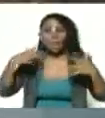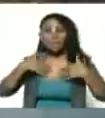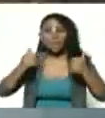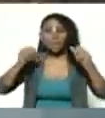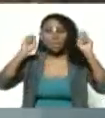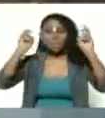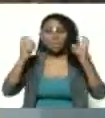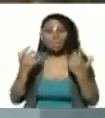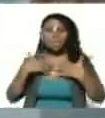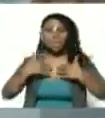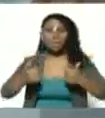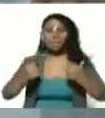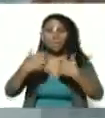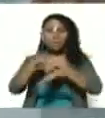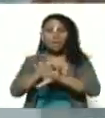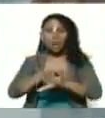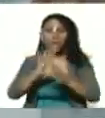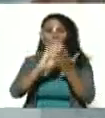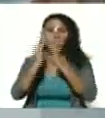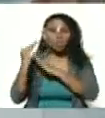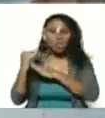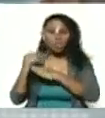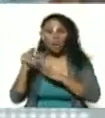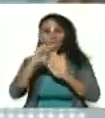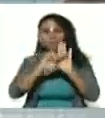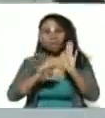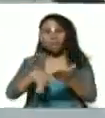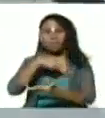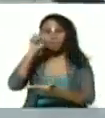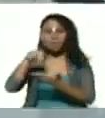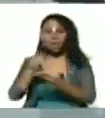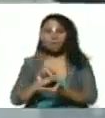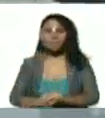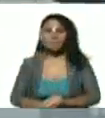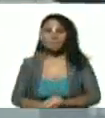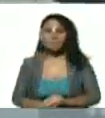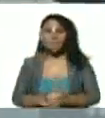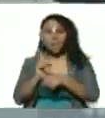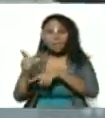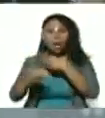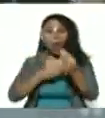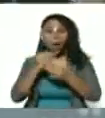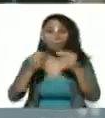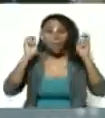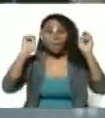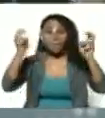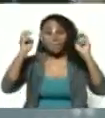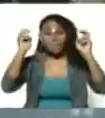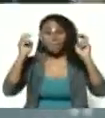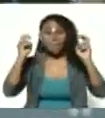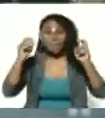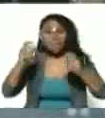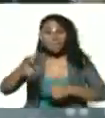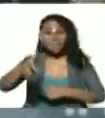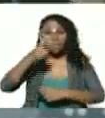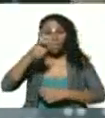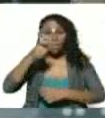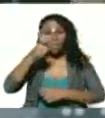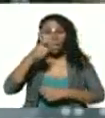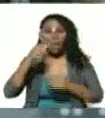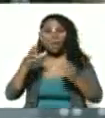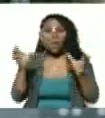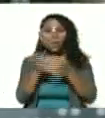salud integral comunitaria a nivel nacional así como tenemos en el área de la seguridad los